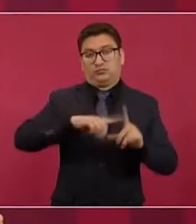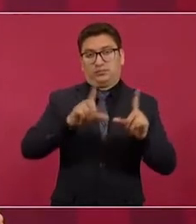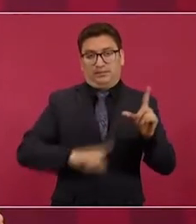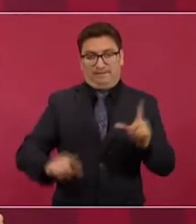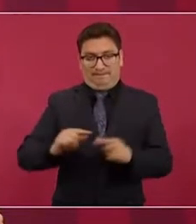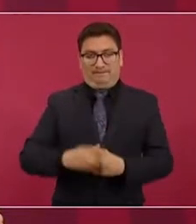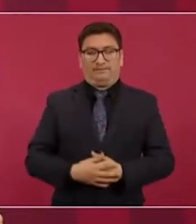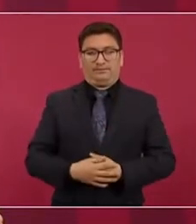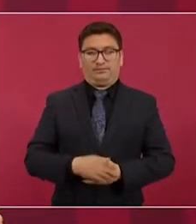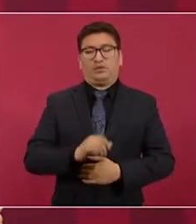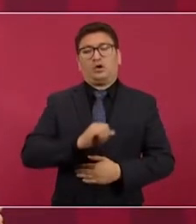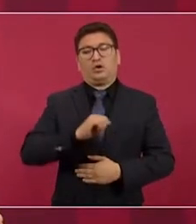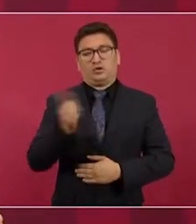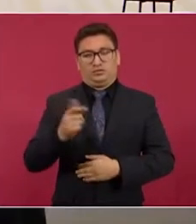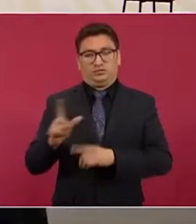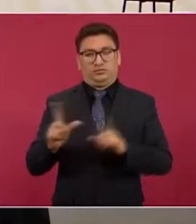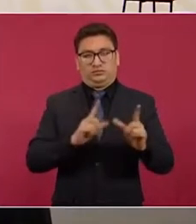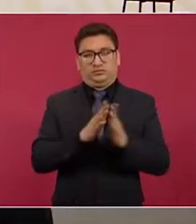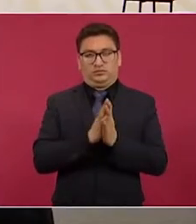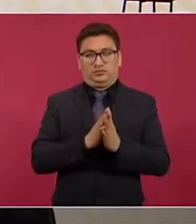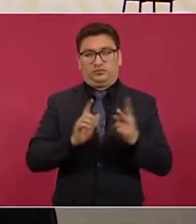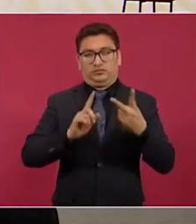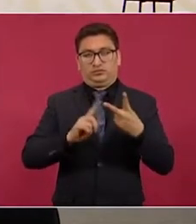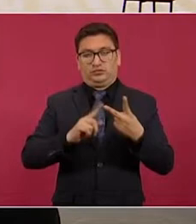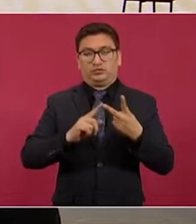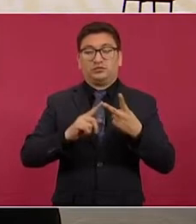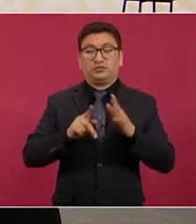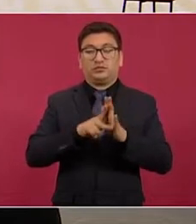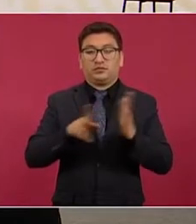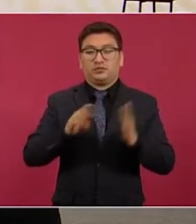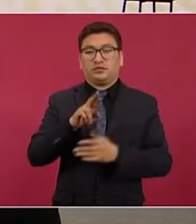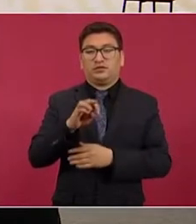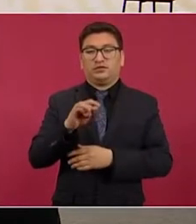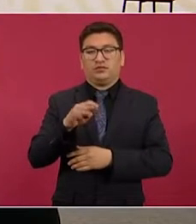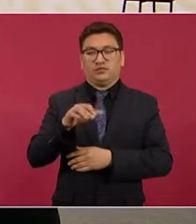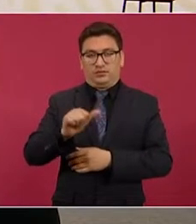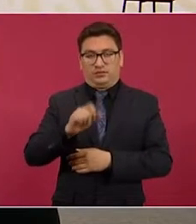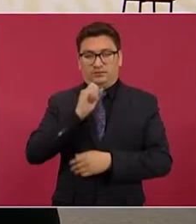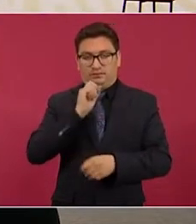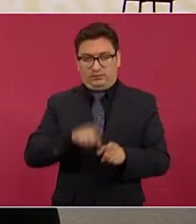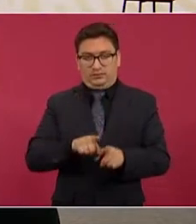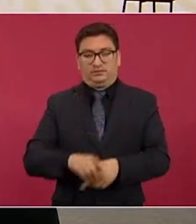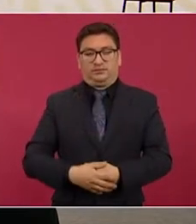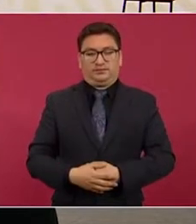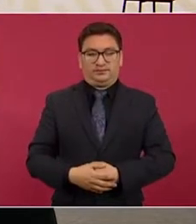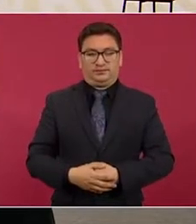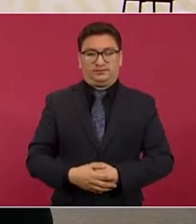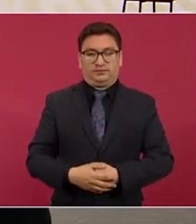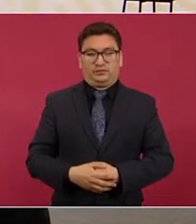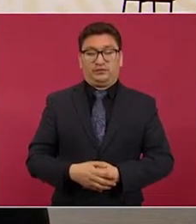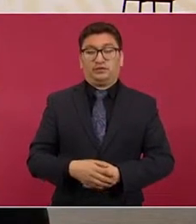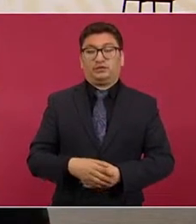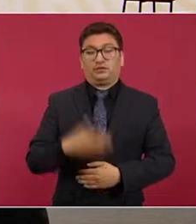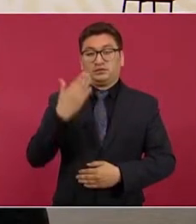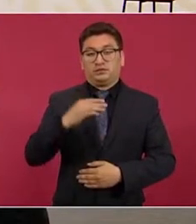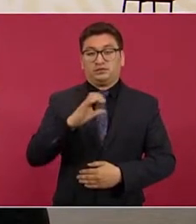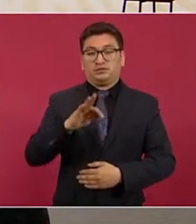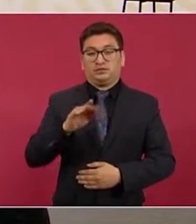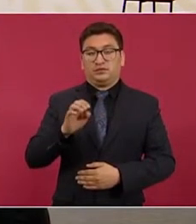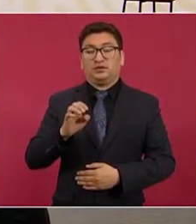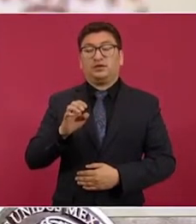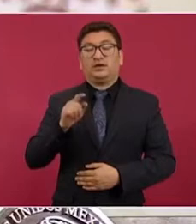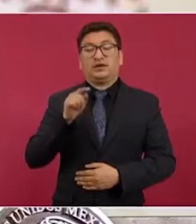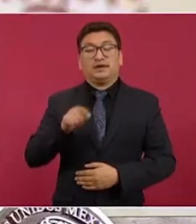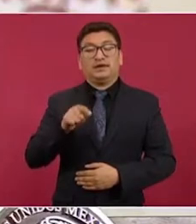Siguiente, por favor. Tenemos otra nota de Reforma. Dice Reforma que la Comisión Federal de Electricidad